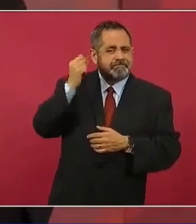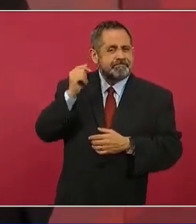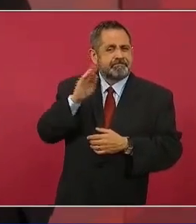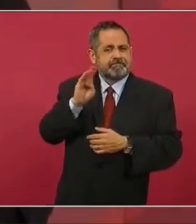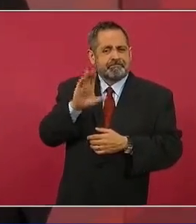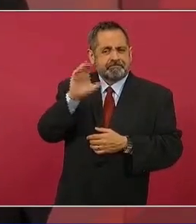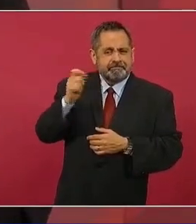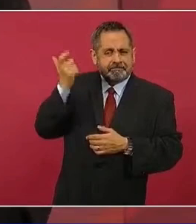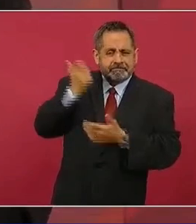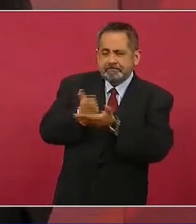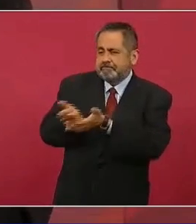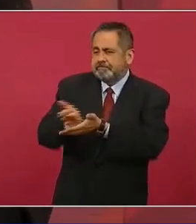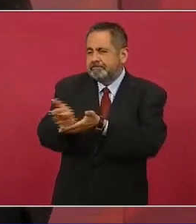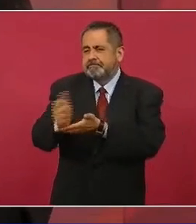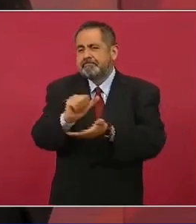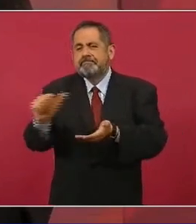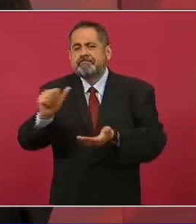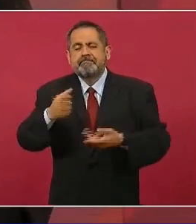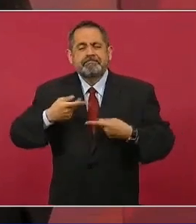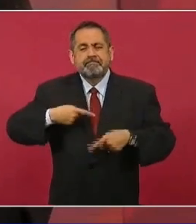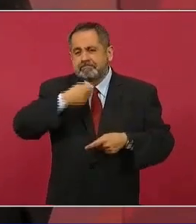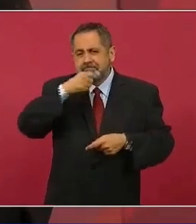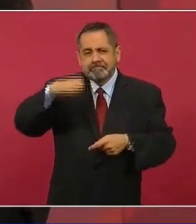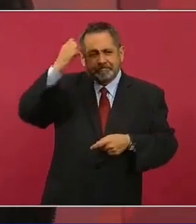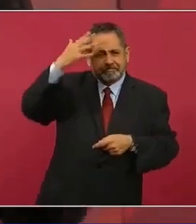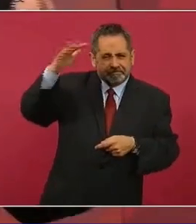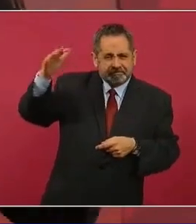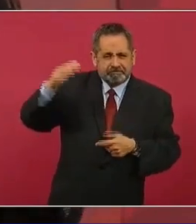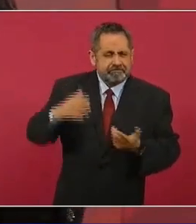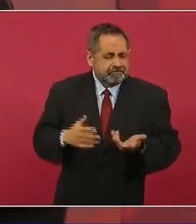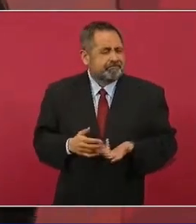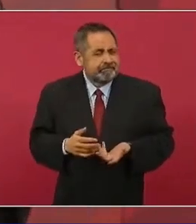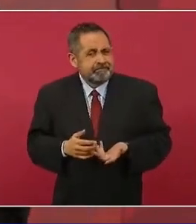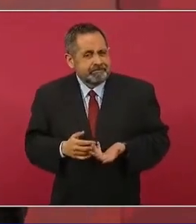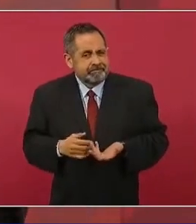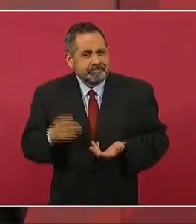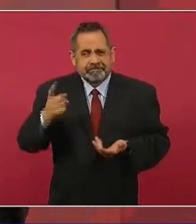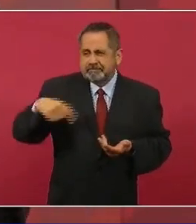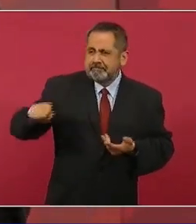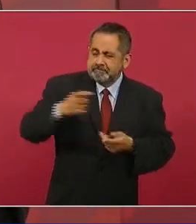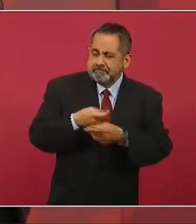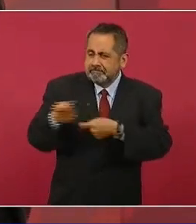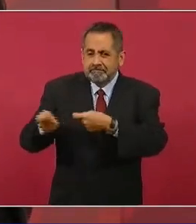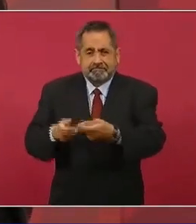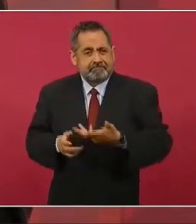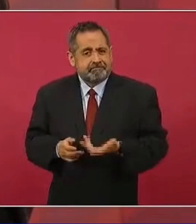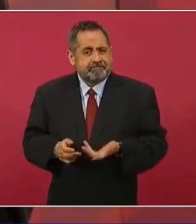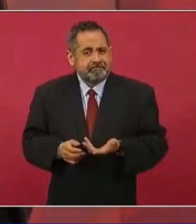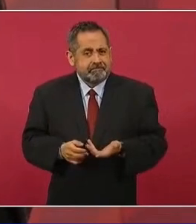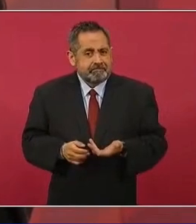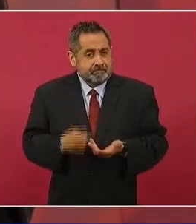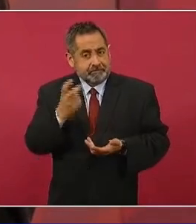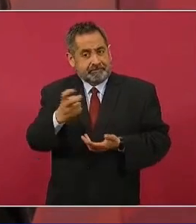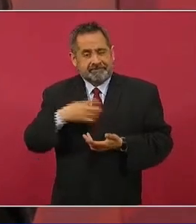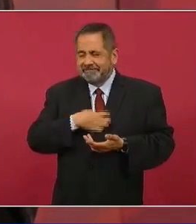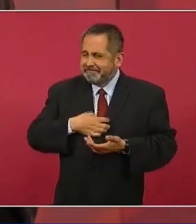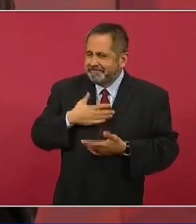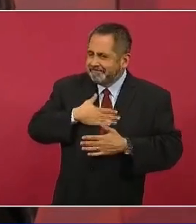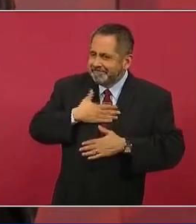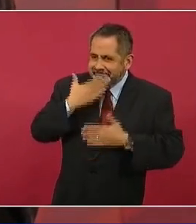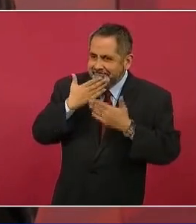las pensiones a los adultos mayores. Entonces, ¿quién no se vea entusiasmado?